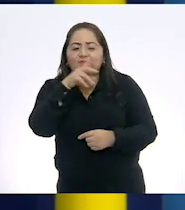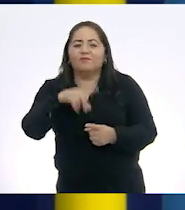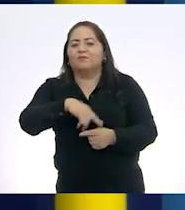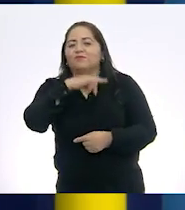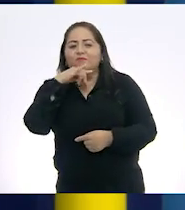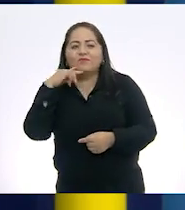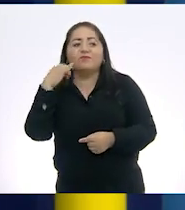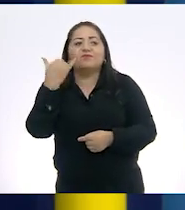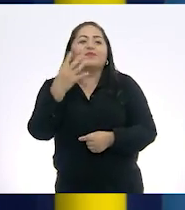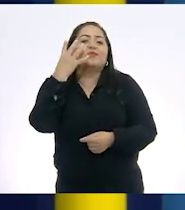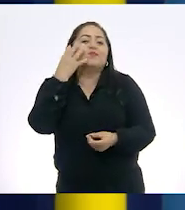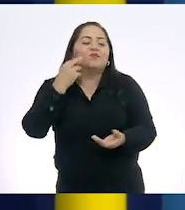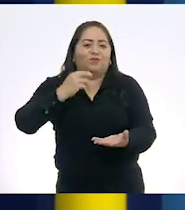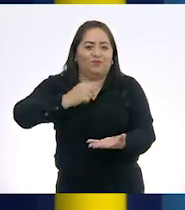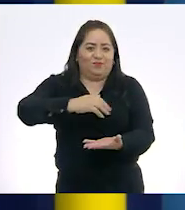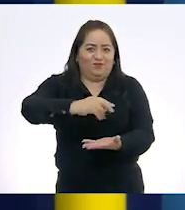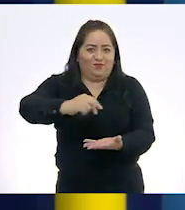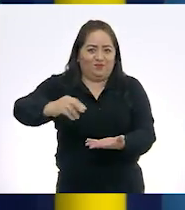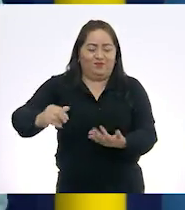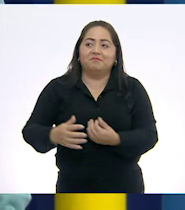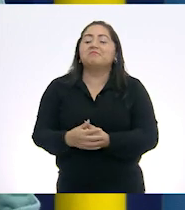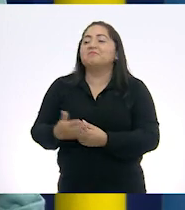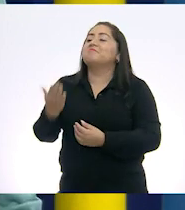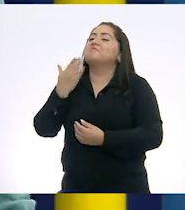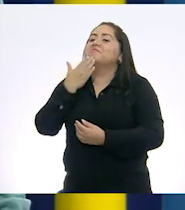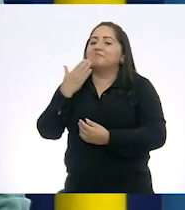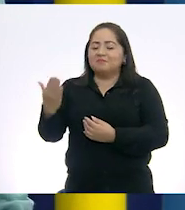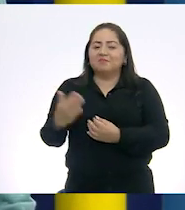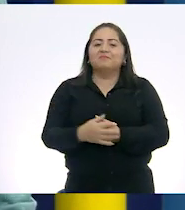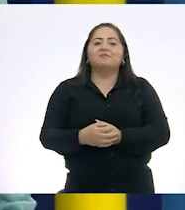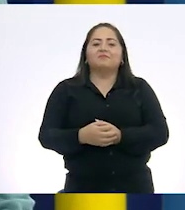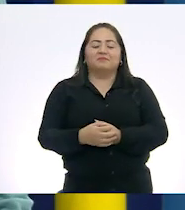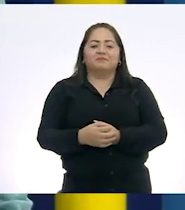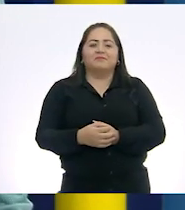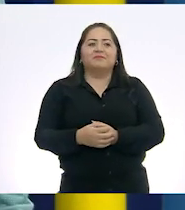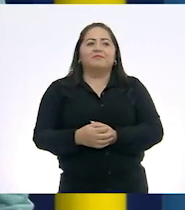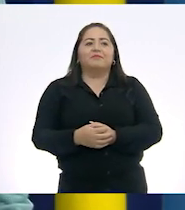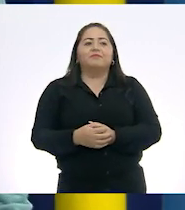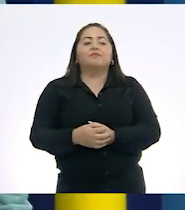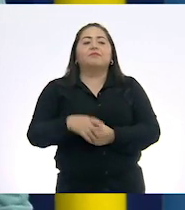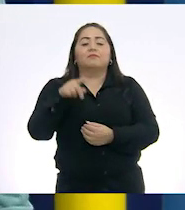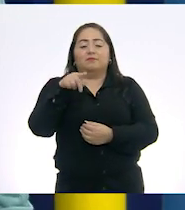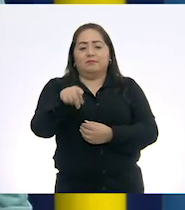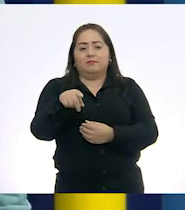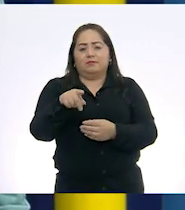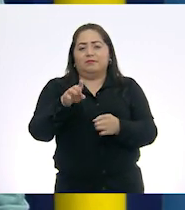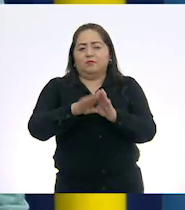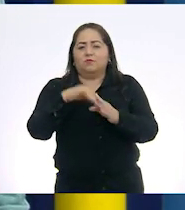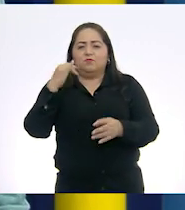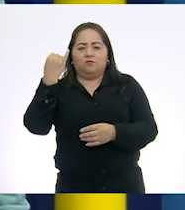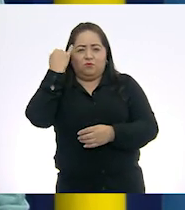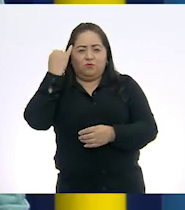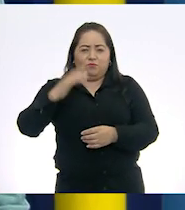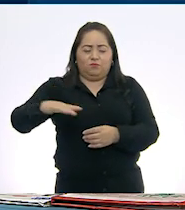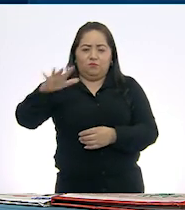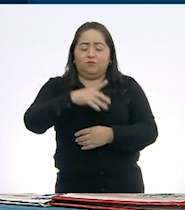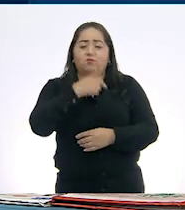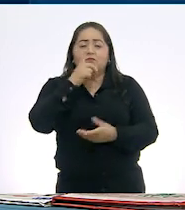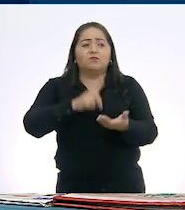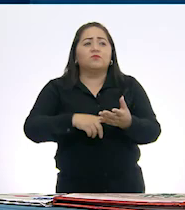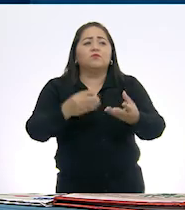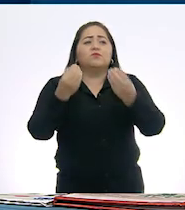chile, limoncito. Muy bien. Bien, nuestro país es rico en gastronomía. En las comunidades indígenas, existen muchas